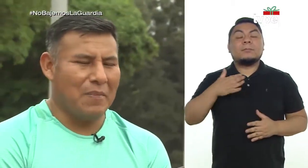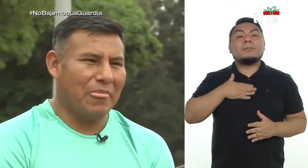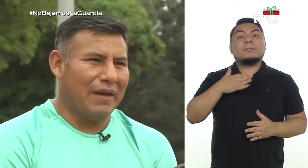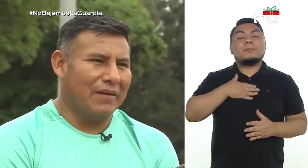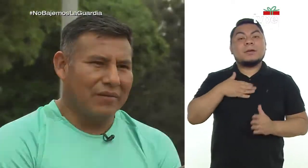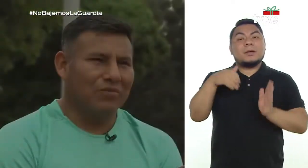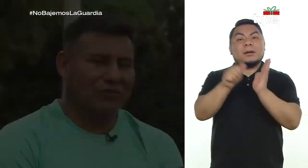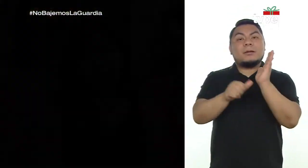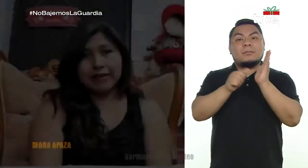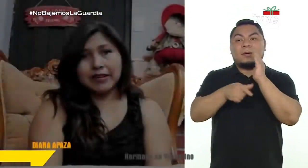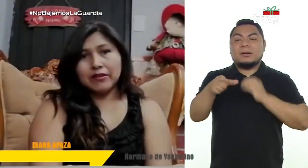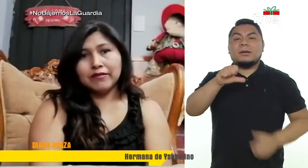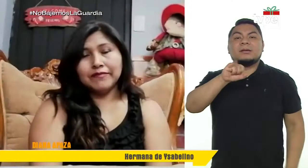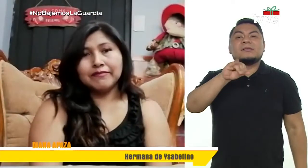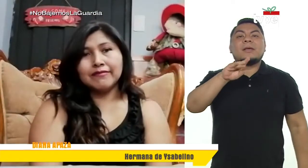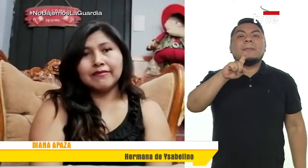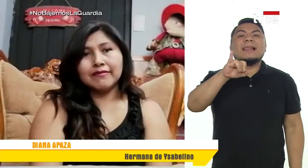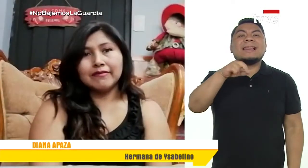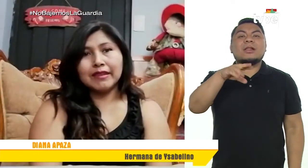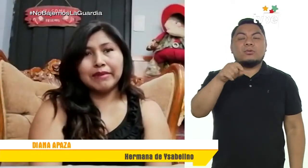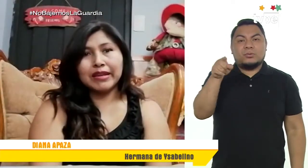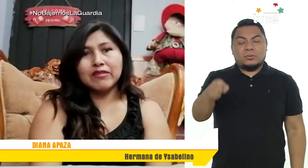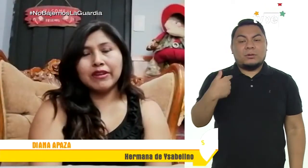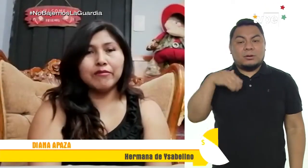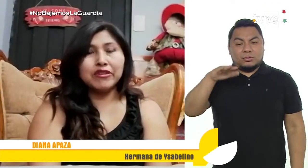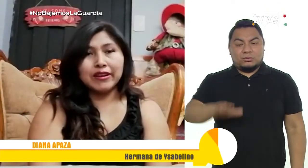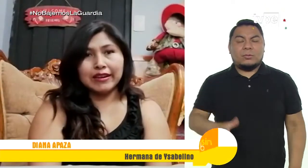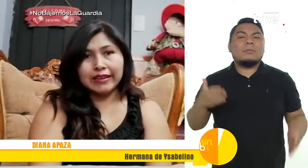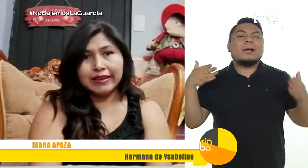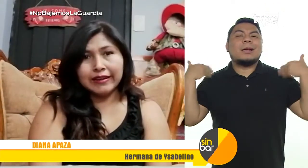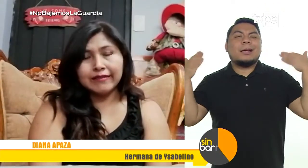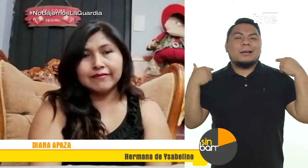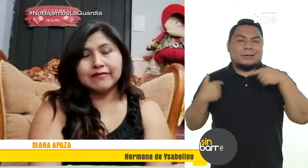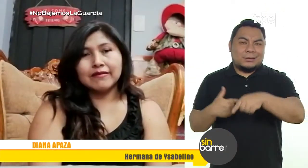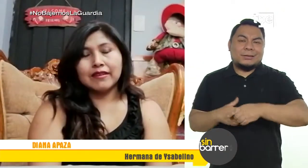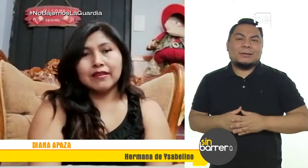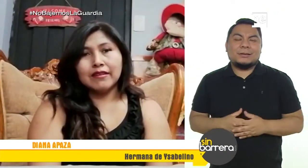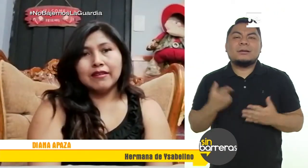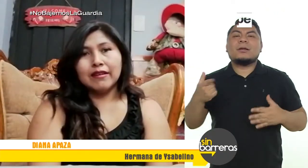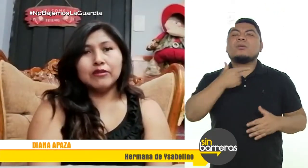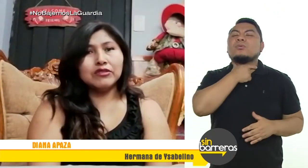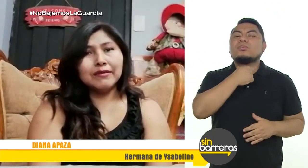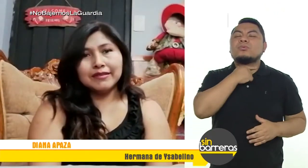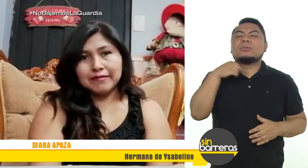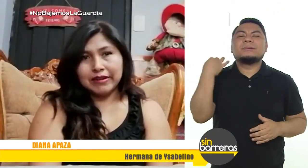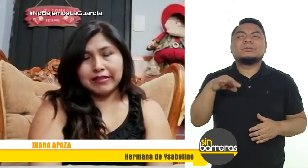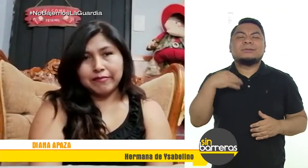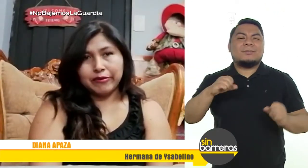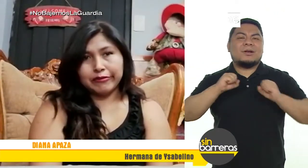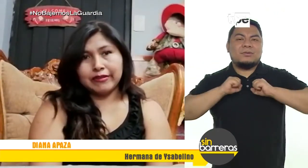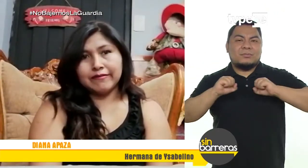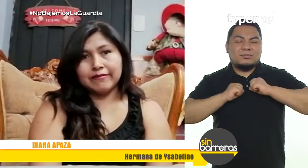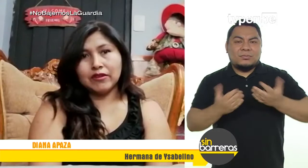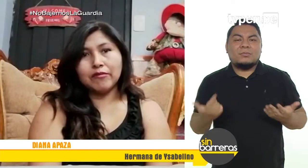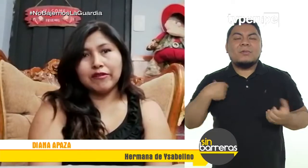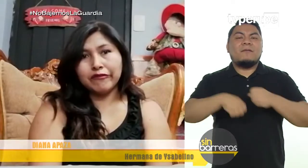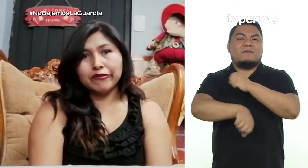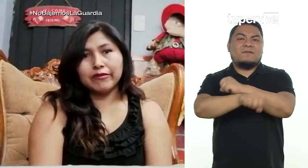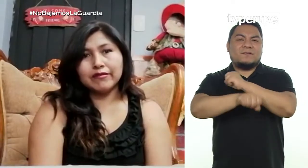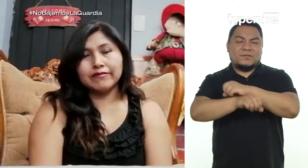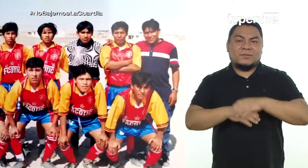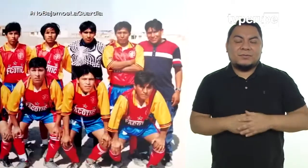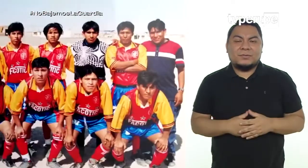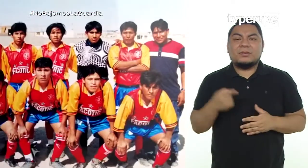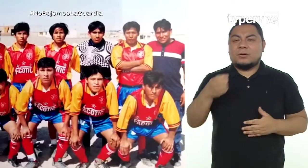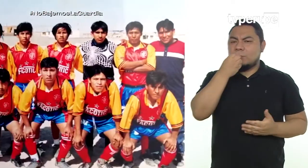Mi hermano Isabelino, de pequeño, era muy alegre. Le gustaba siempre el deporte, como el